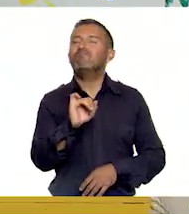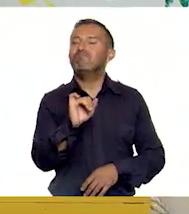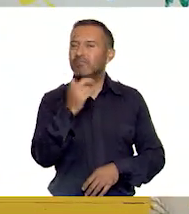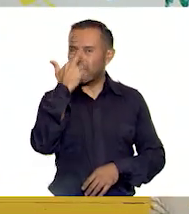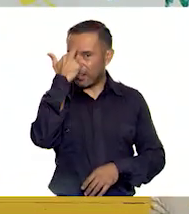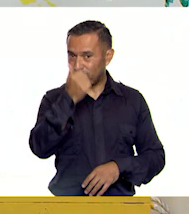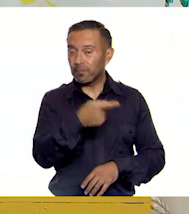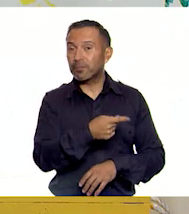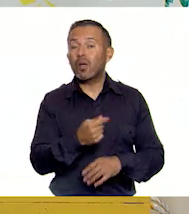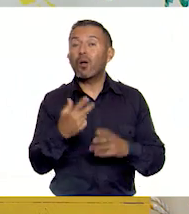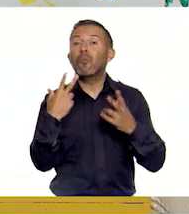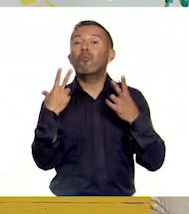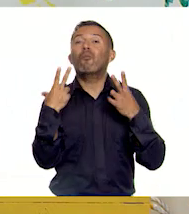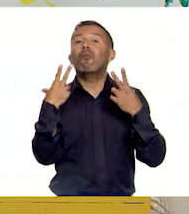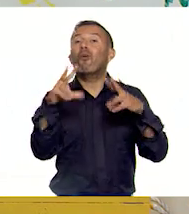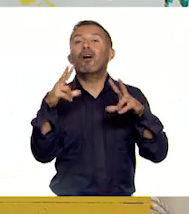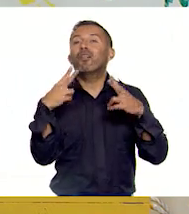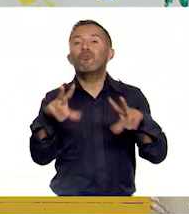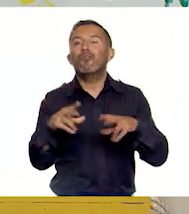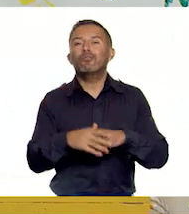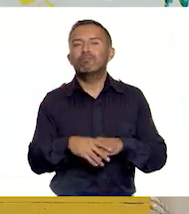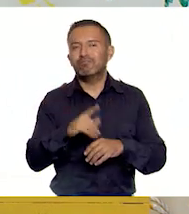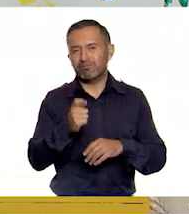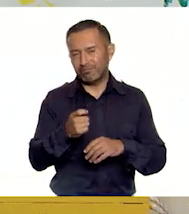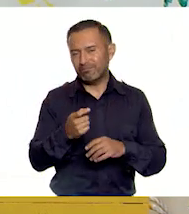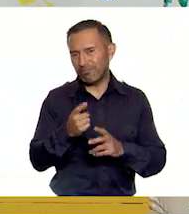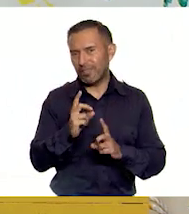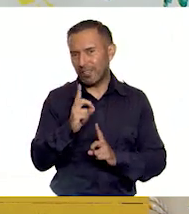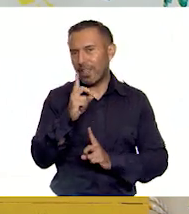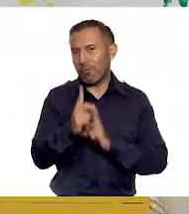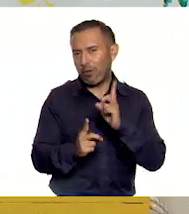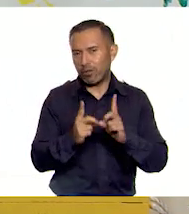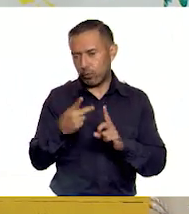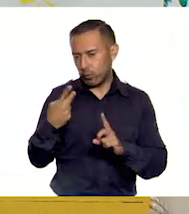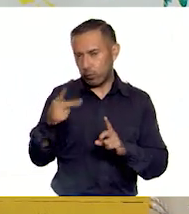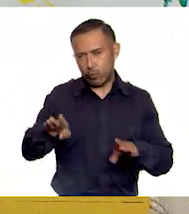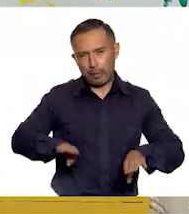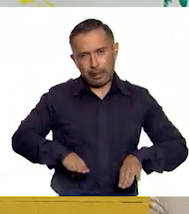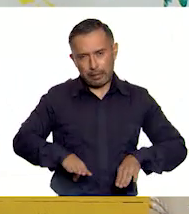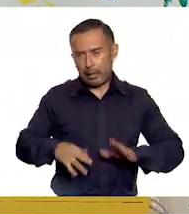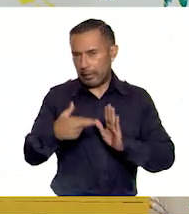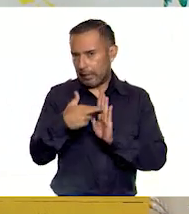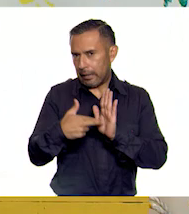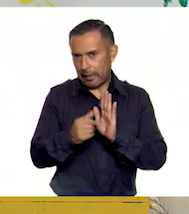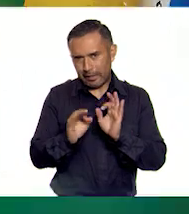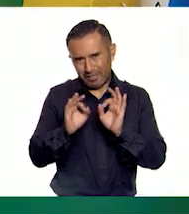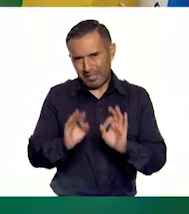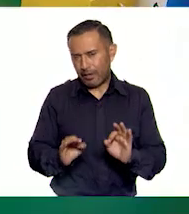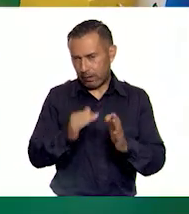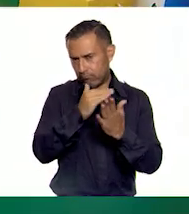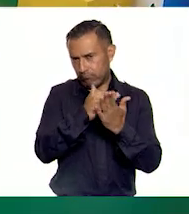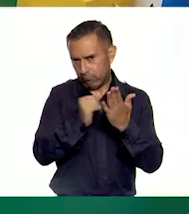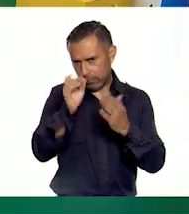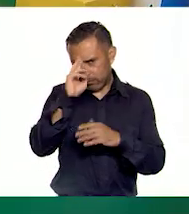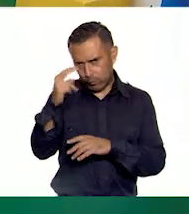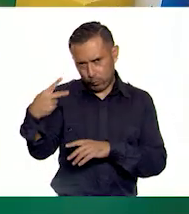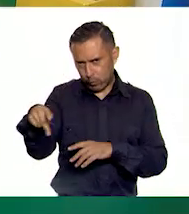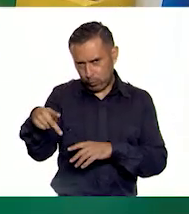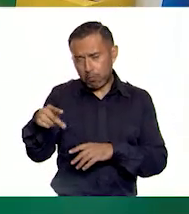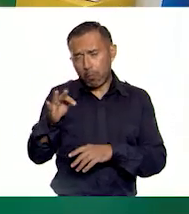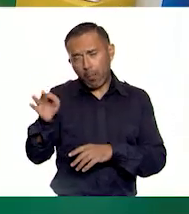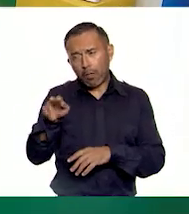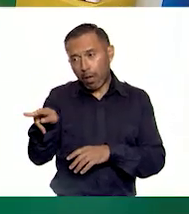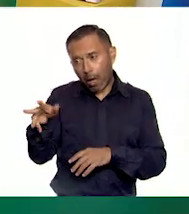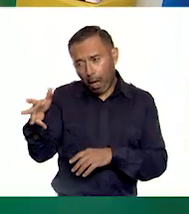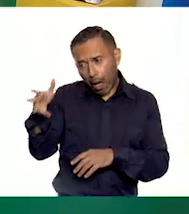voleibol es un deporte que por sí mismo, pues bueno, tiene características y reglas muy específicas. Sin embargo, como les decía, lo podremos adaptar